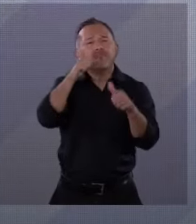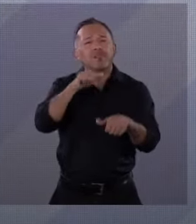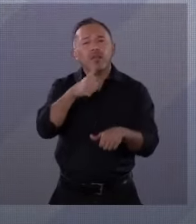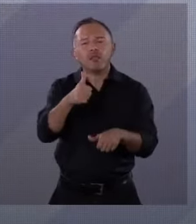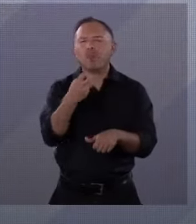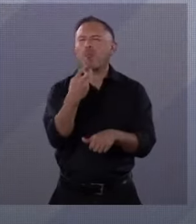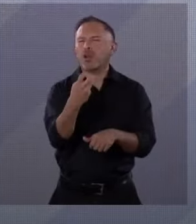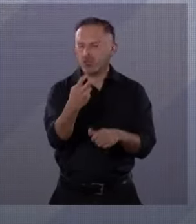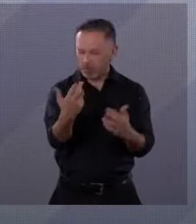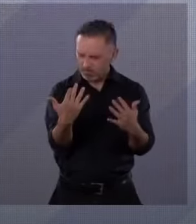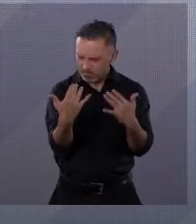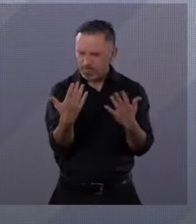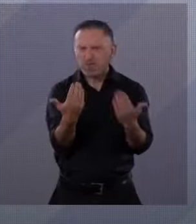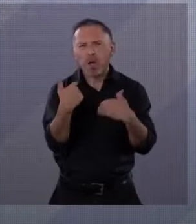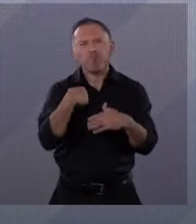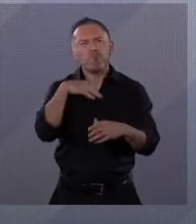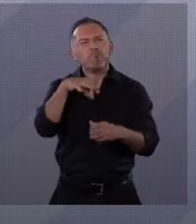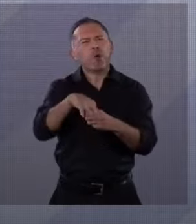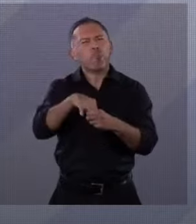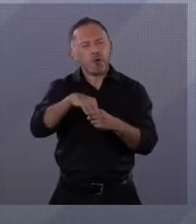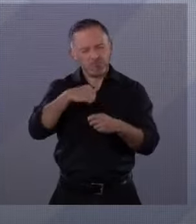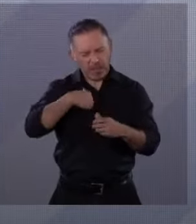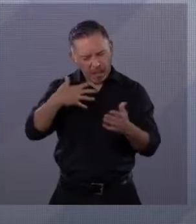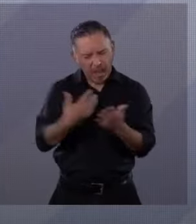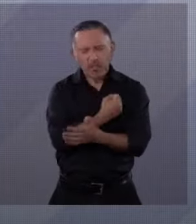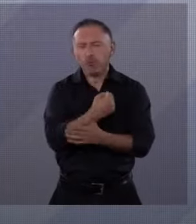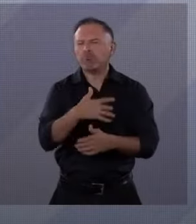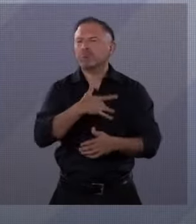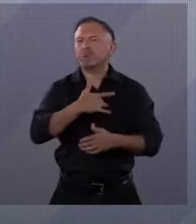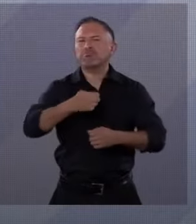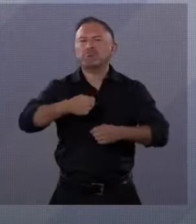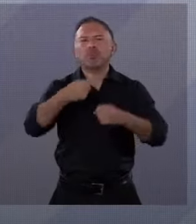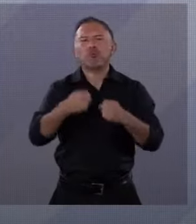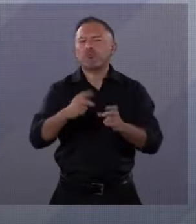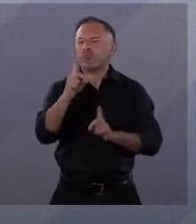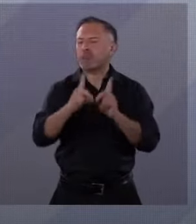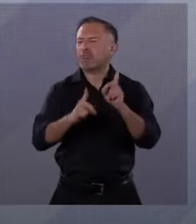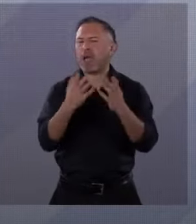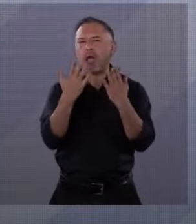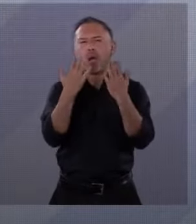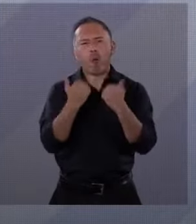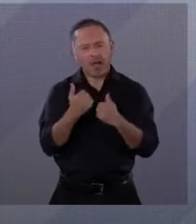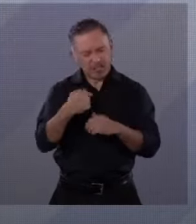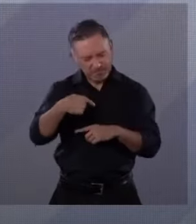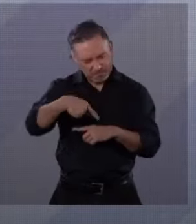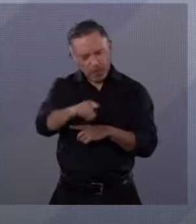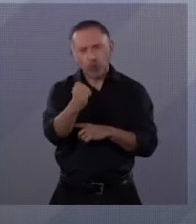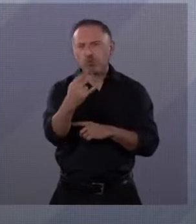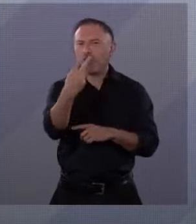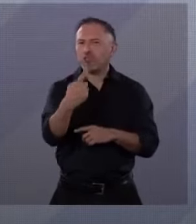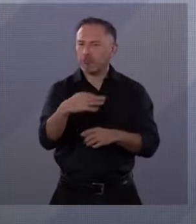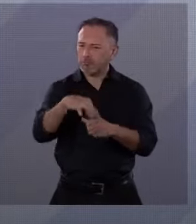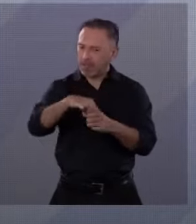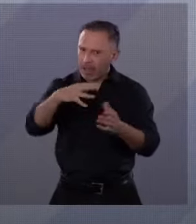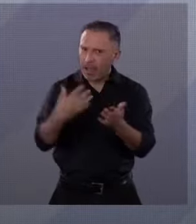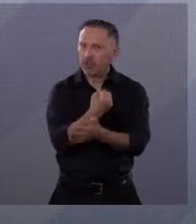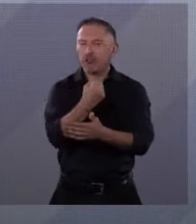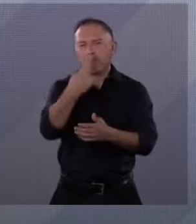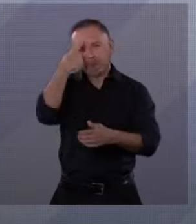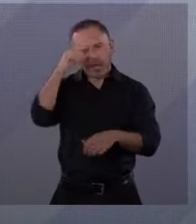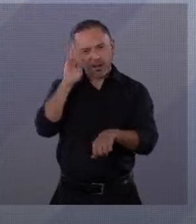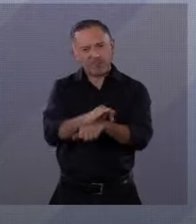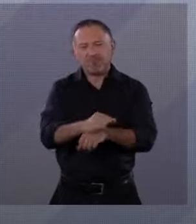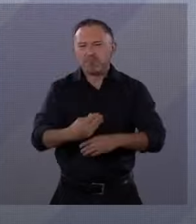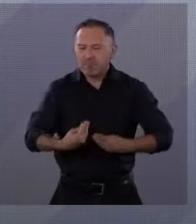tengo duda de que vamos a ganar este 2 de junio. Vamos por la vida, por la verdad, por la libertad.